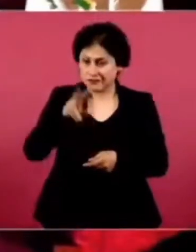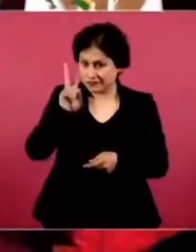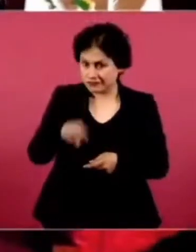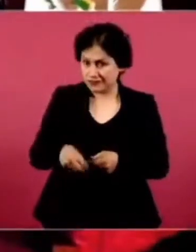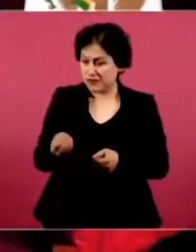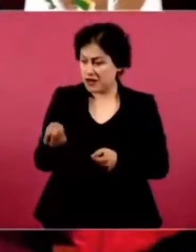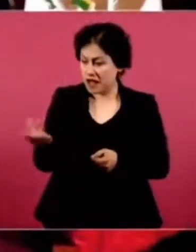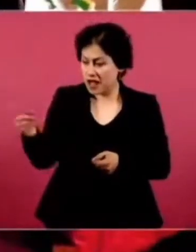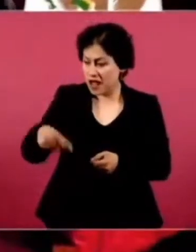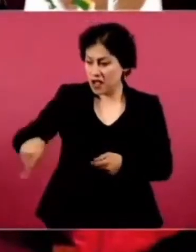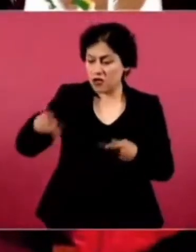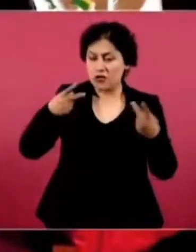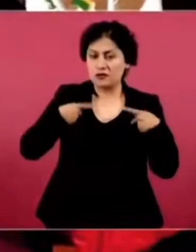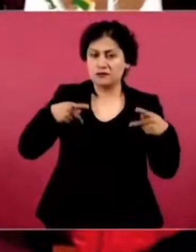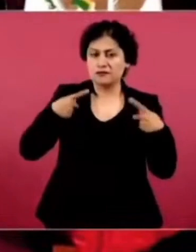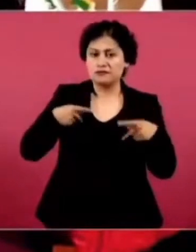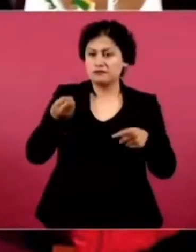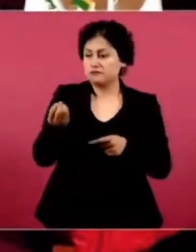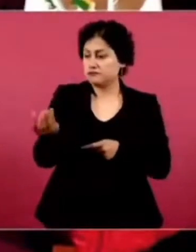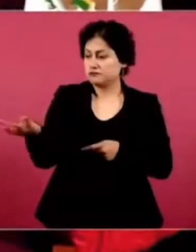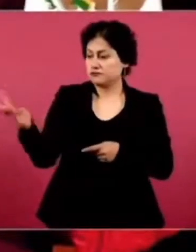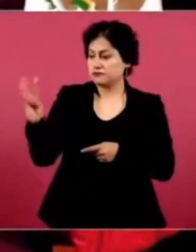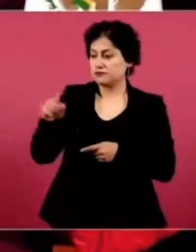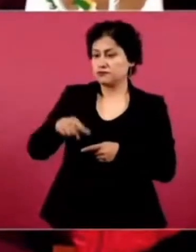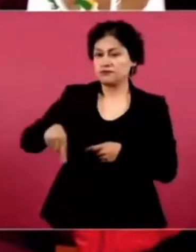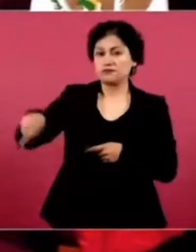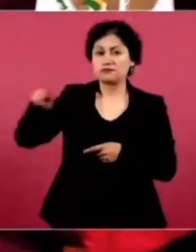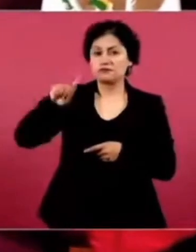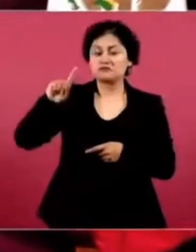Se manejan en una burbuja.